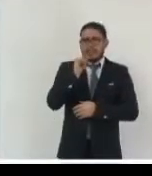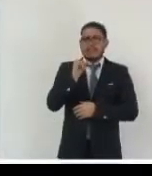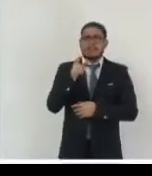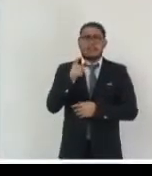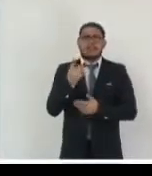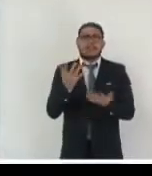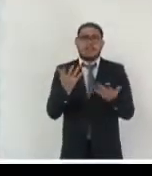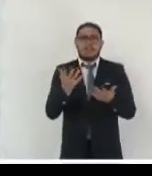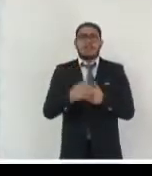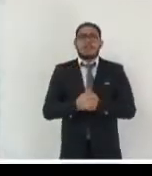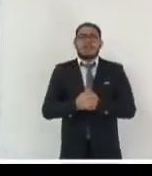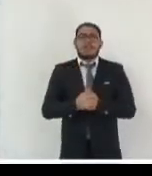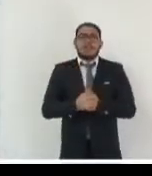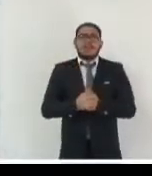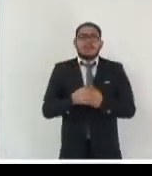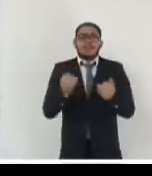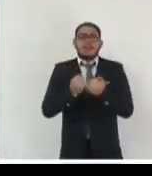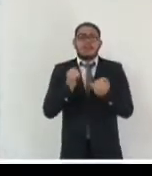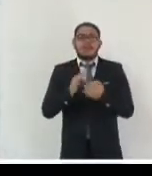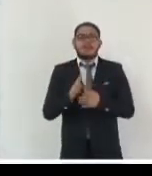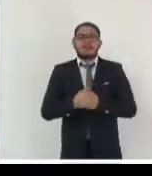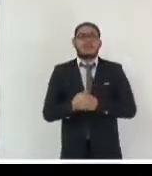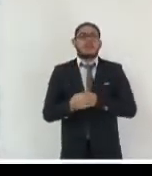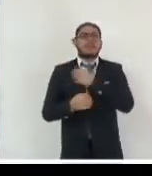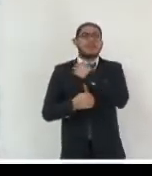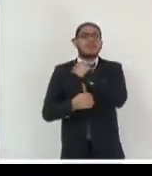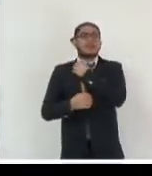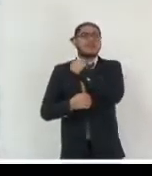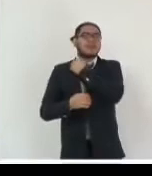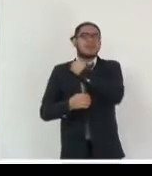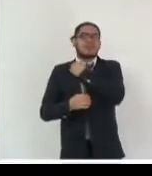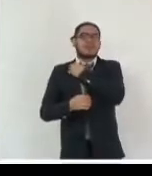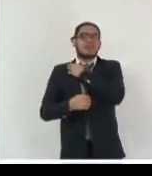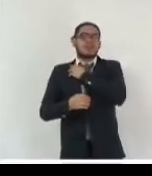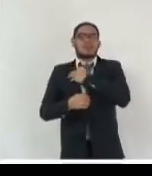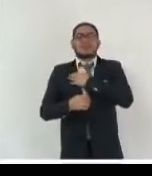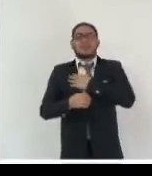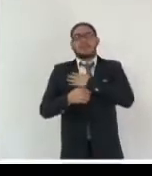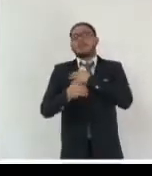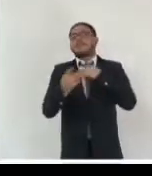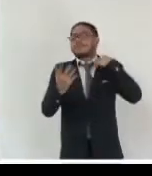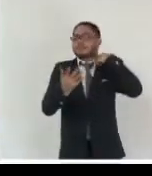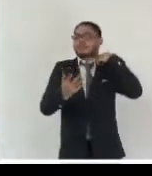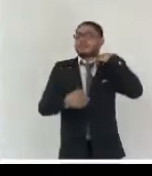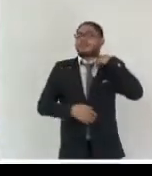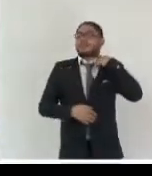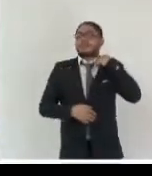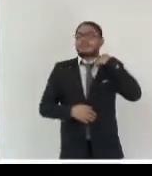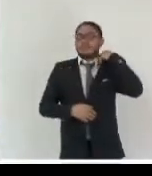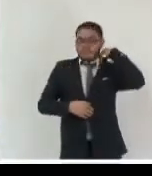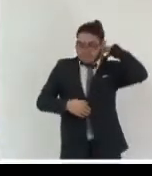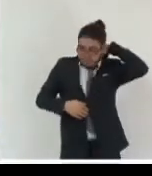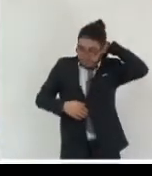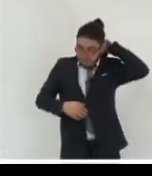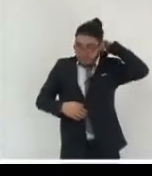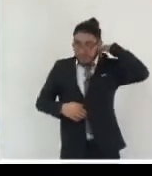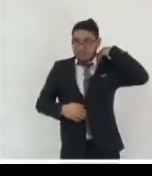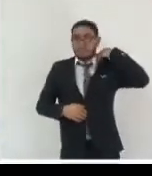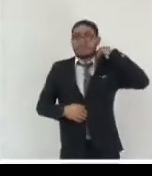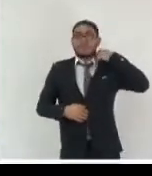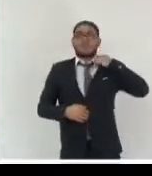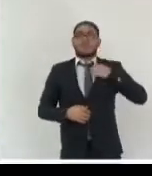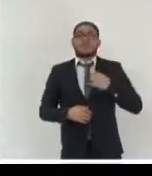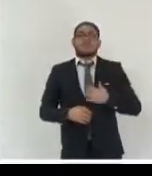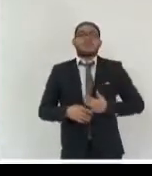invitaron a firmar y que suscribí, porque además es una característica del Infoen, cederé la conducción de esta mesa a nuestra